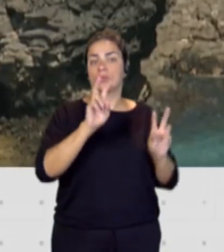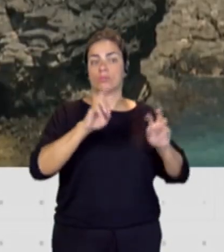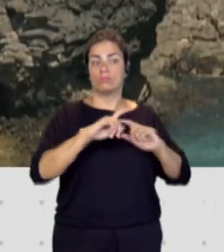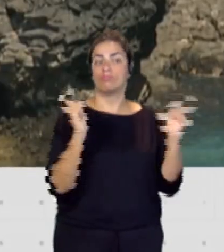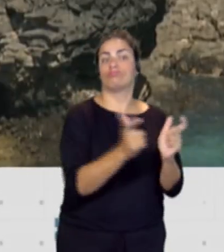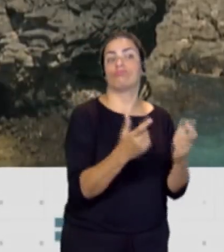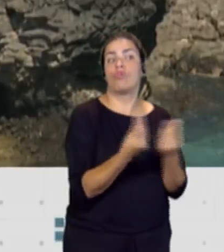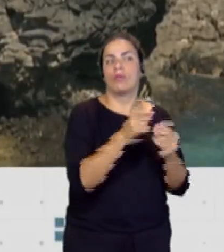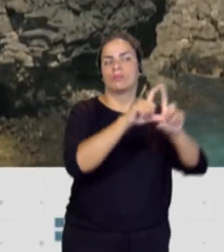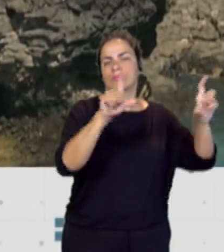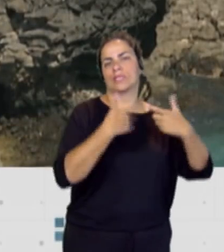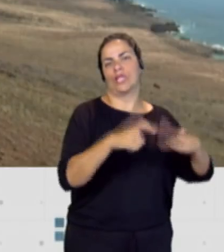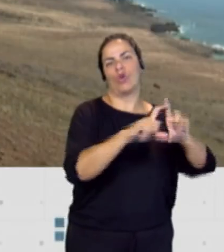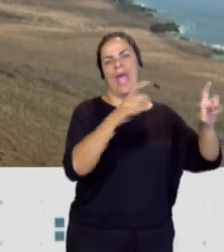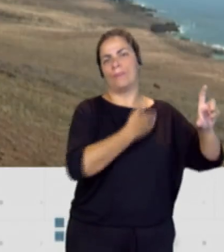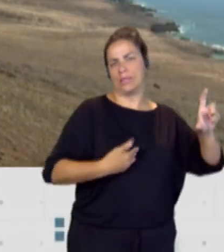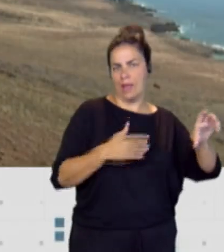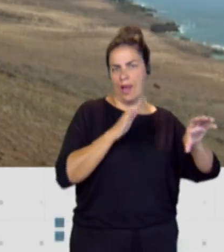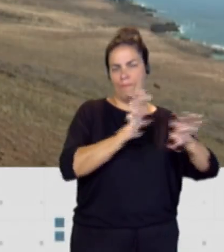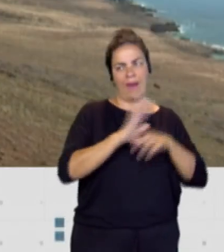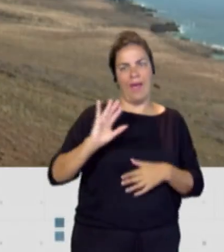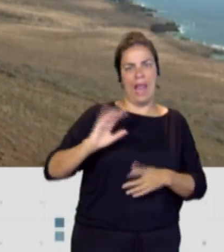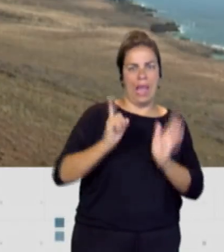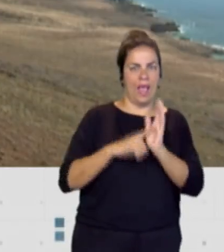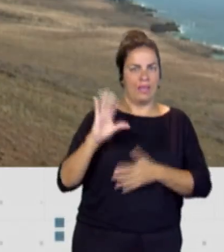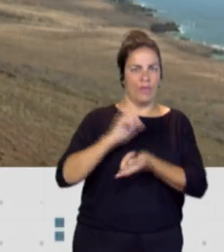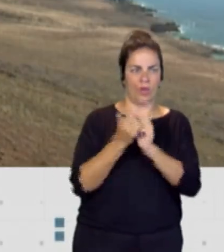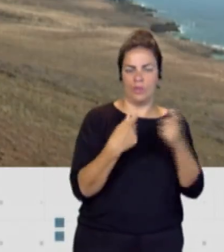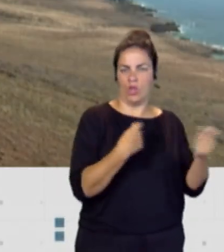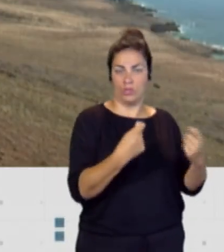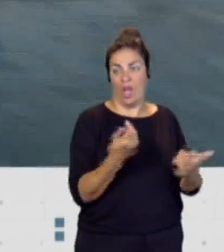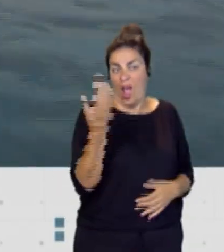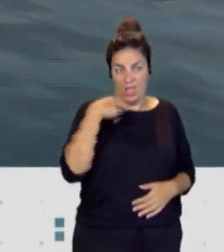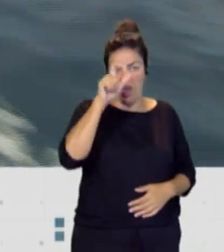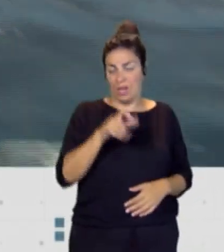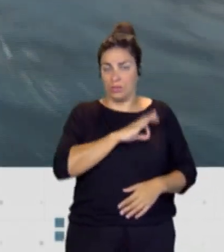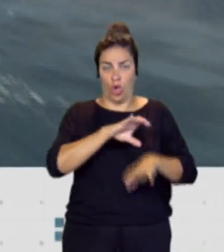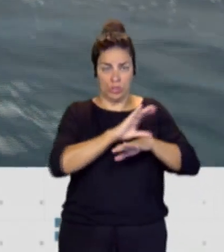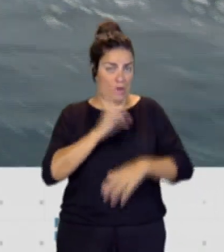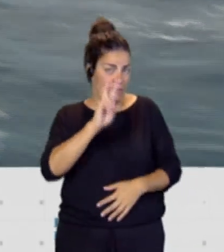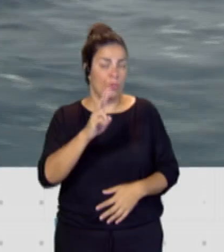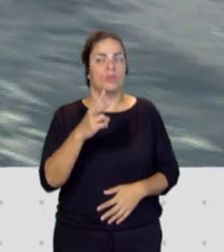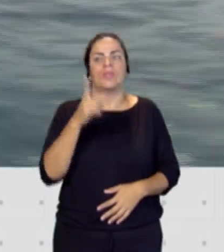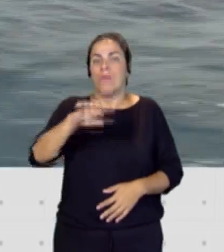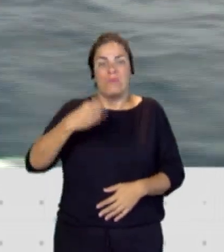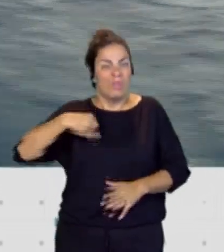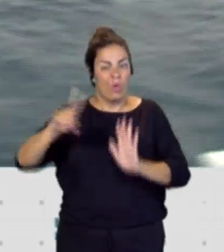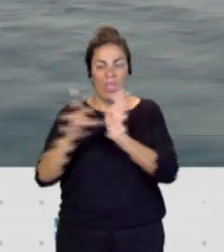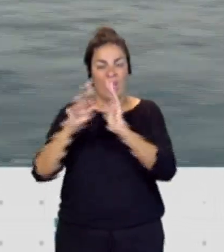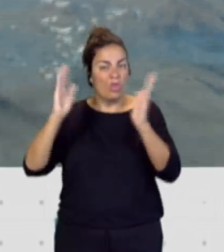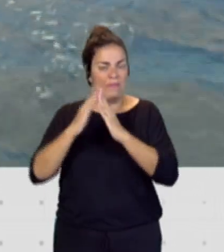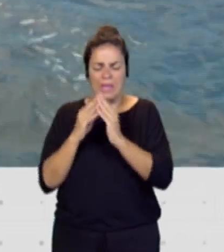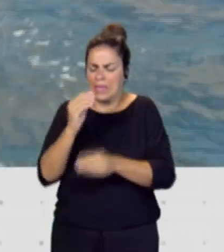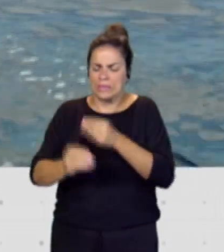empresarial para negociar esta ley de cambio climático lo veíamos ayer al señor consejero lo hicieron igual con el decreto de vivienda